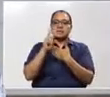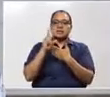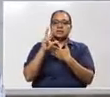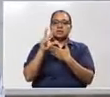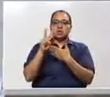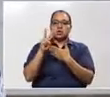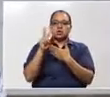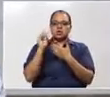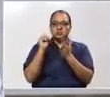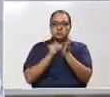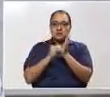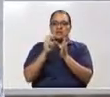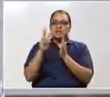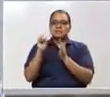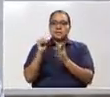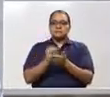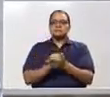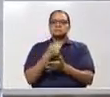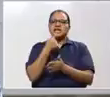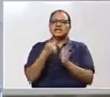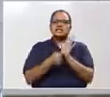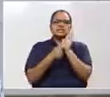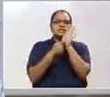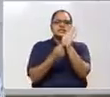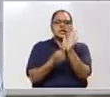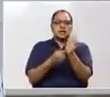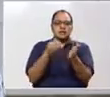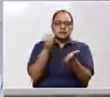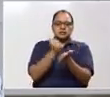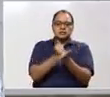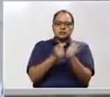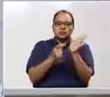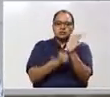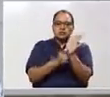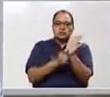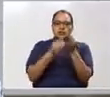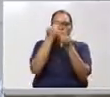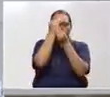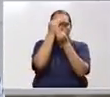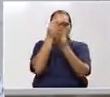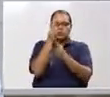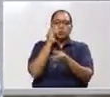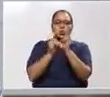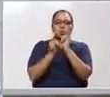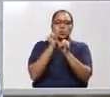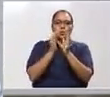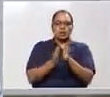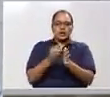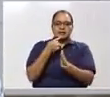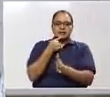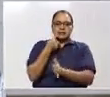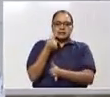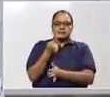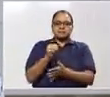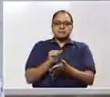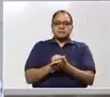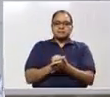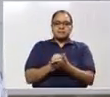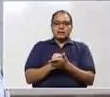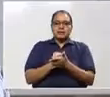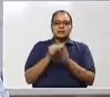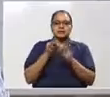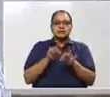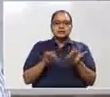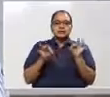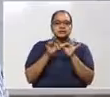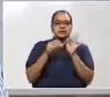En relación a la presentación de la declaración jurada informativa anual de precios de transferencia, esta se